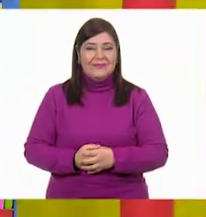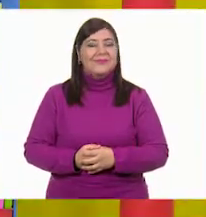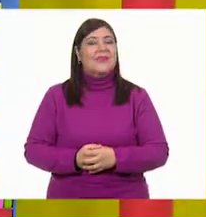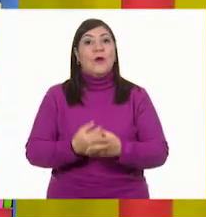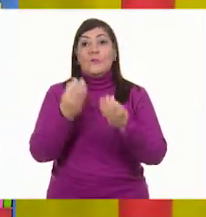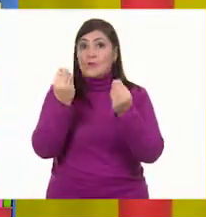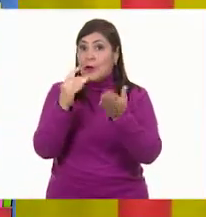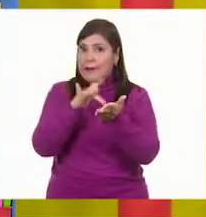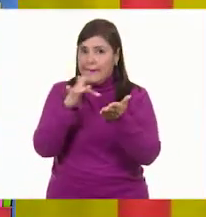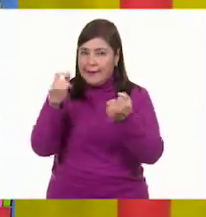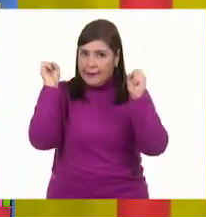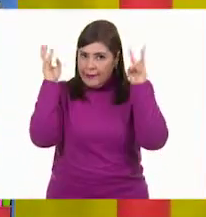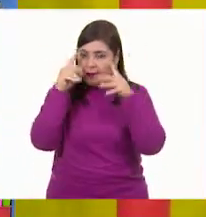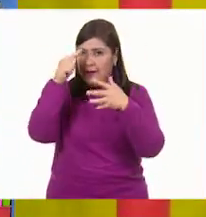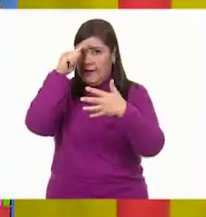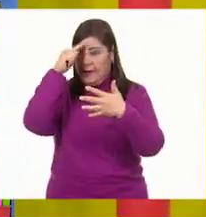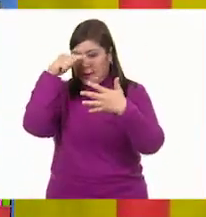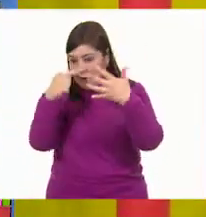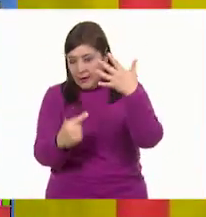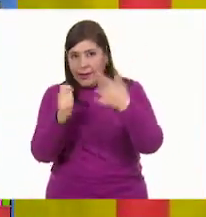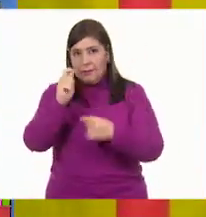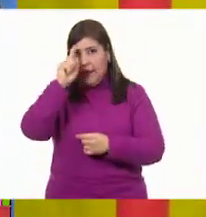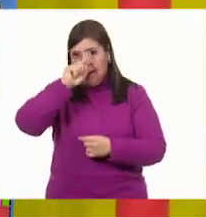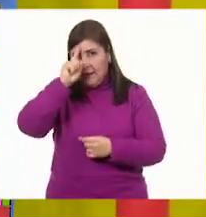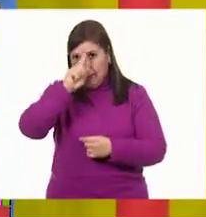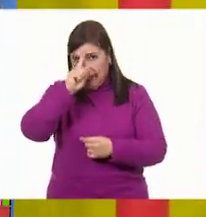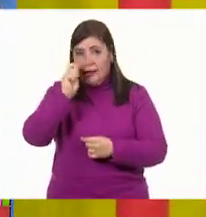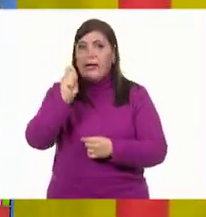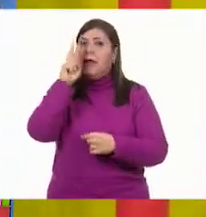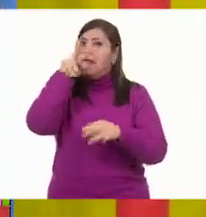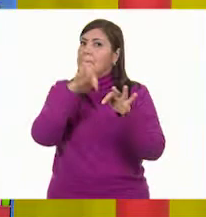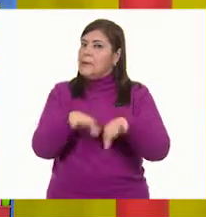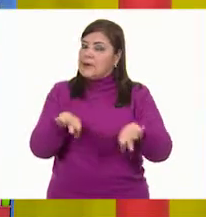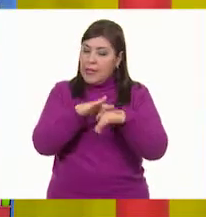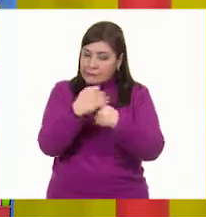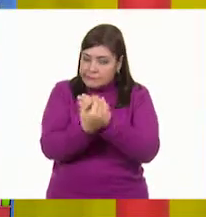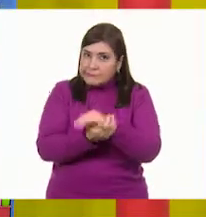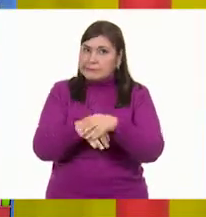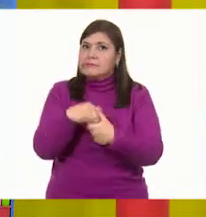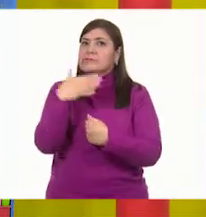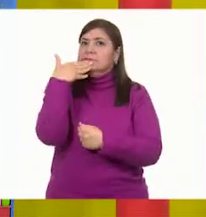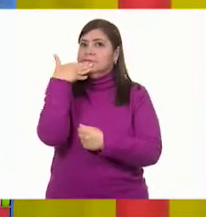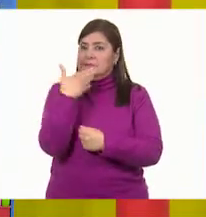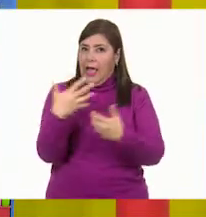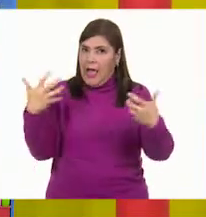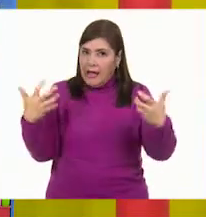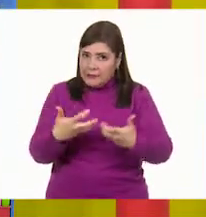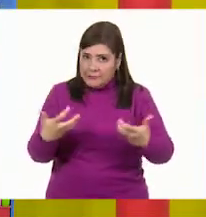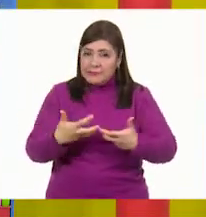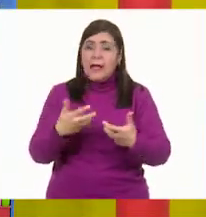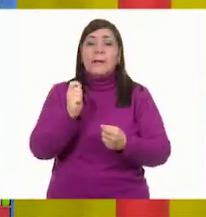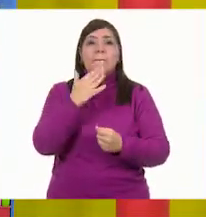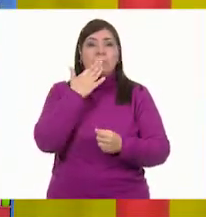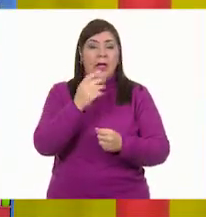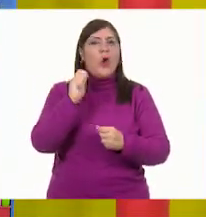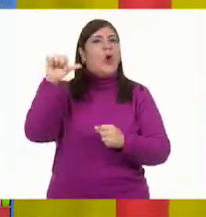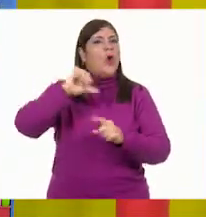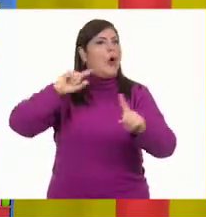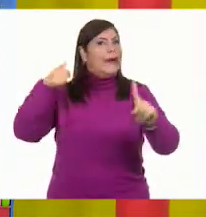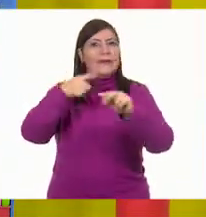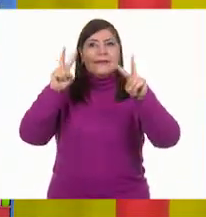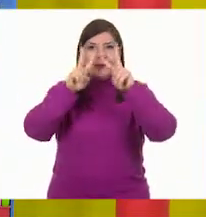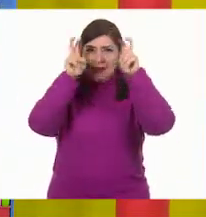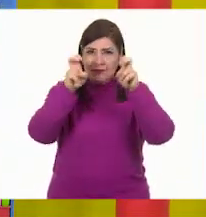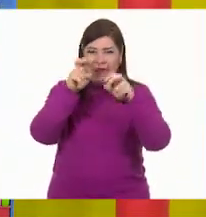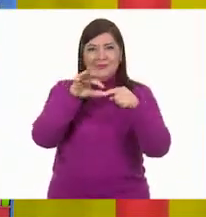Muchas gracias, Ajo Listo, por tu recomendación. Qué importante es aprender a lavarnos bien las manos. Muy bien, ahora sí, para ver el tema de hoy